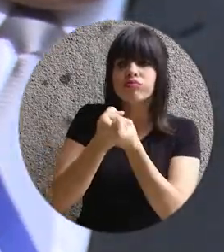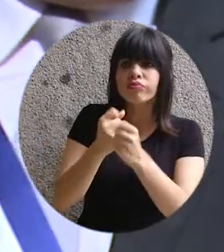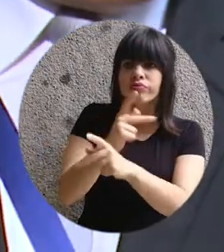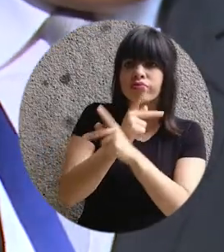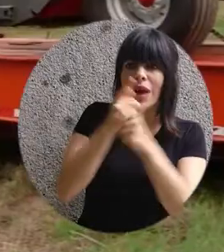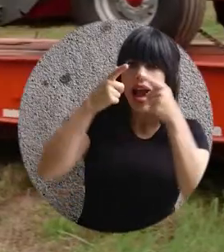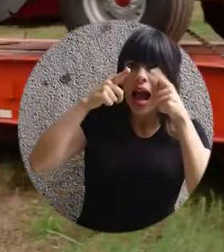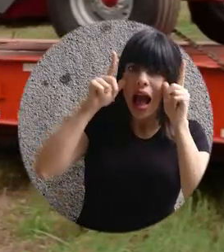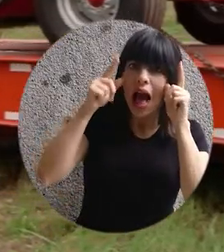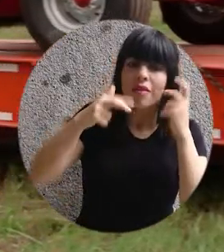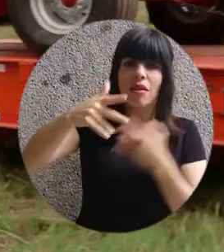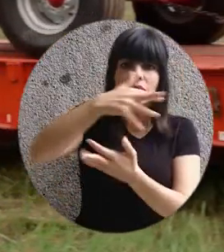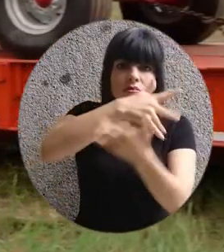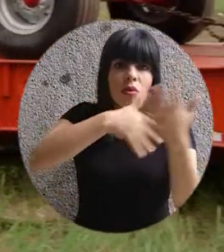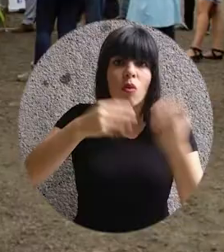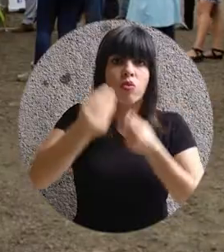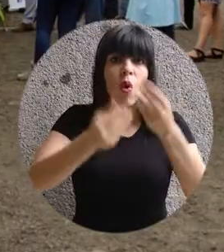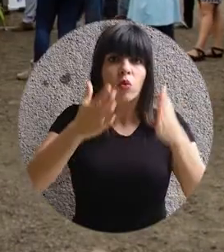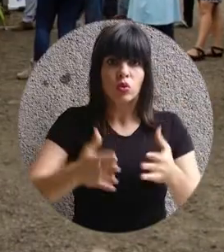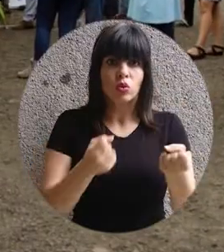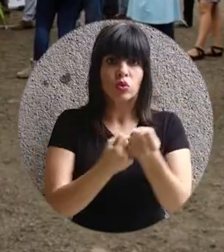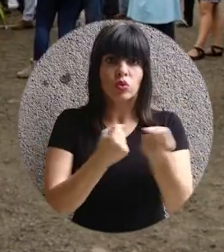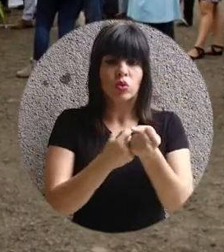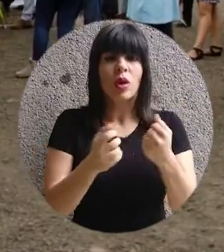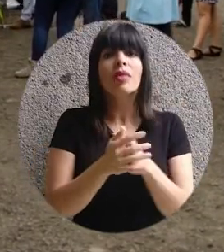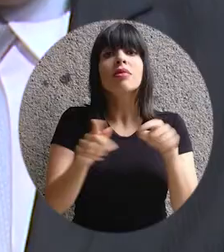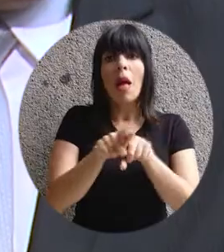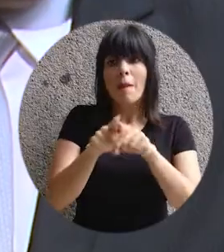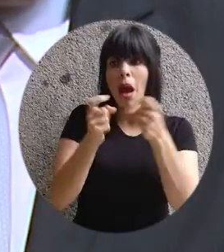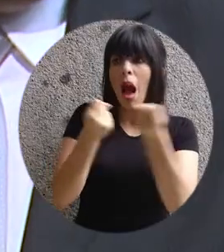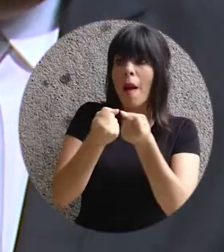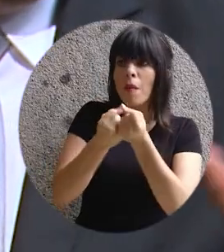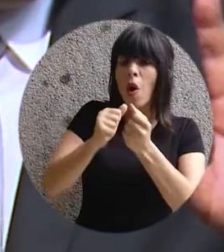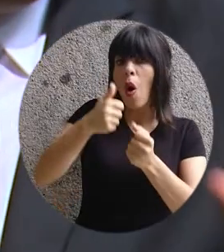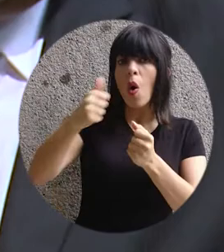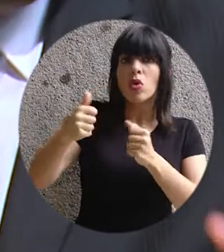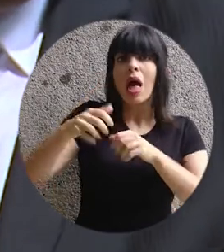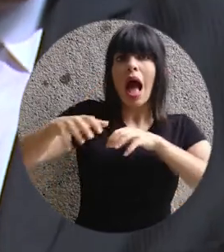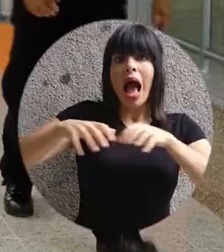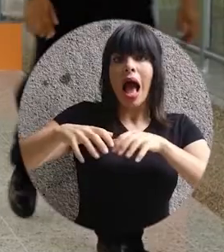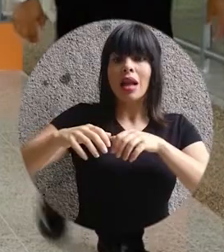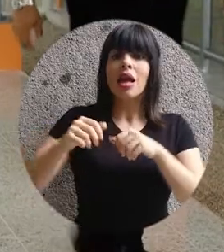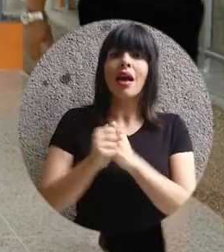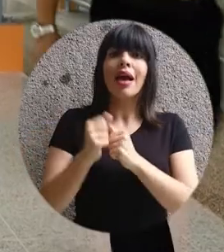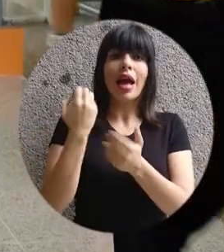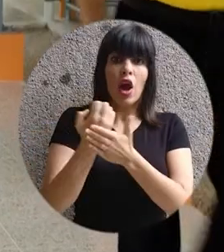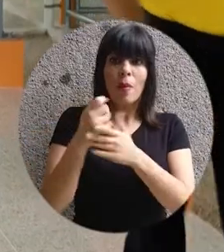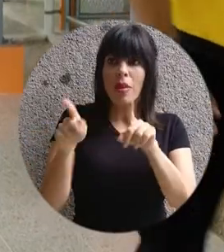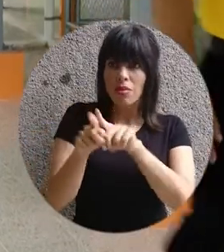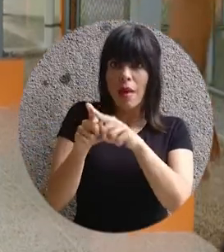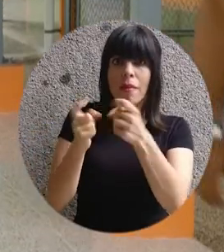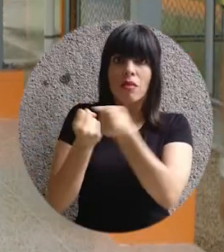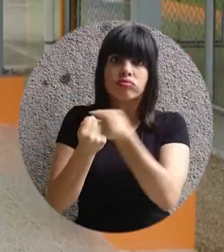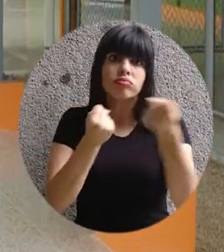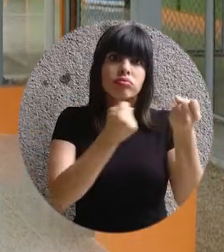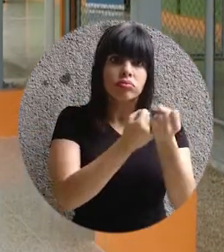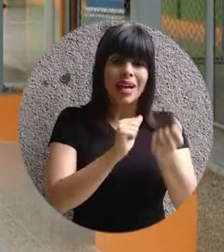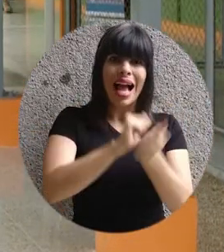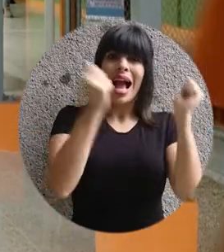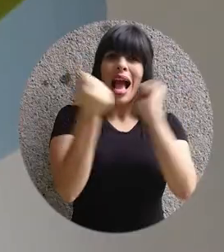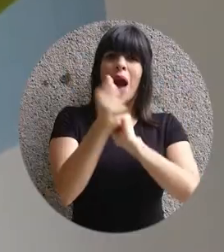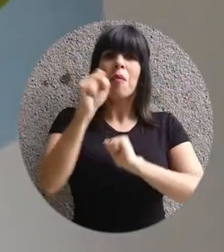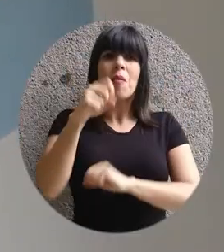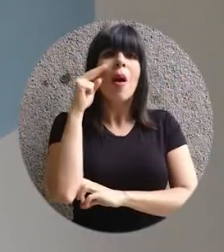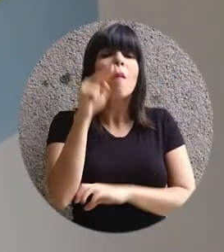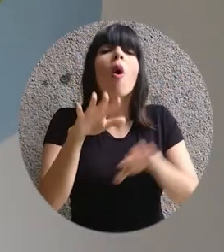la ganadería como parte del ecosistema productivo sin demérito del apoyo a los sectores más dinámicos de nuestra economía. Un cambio que